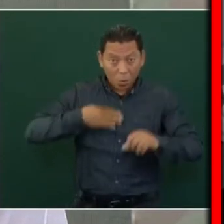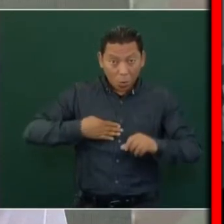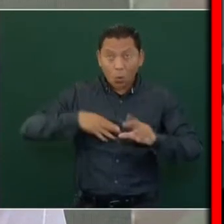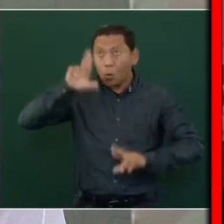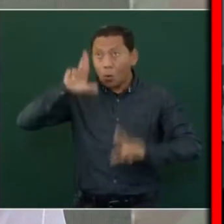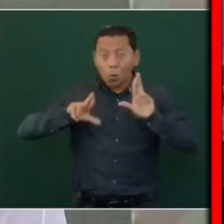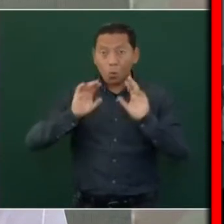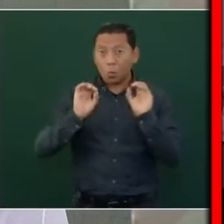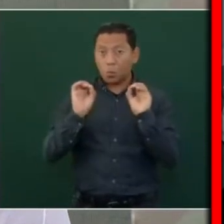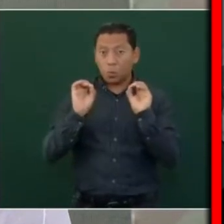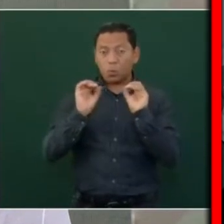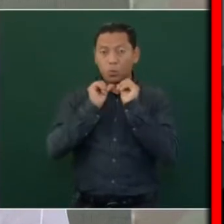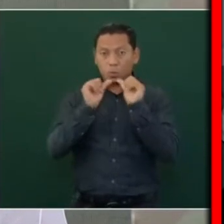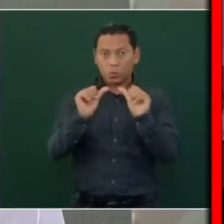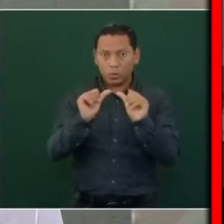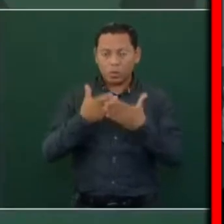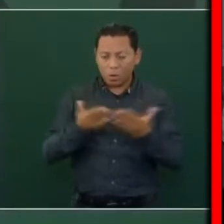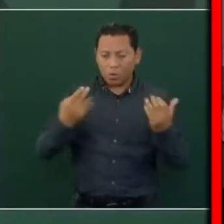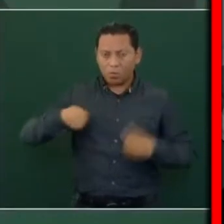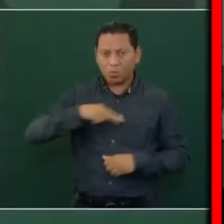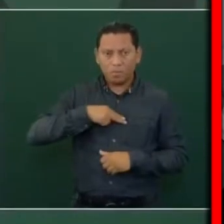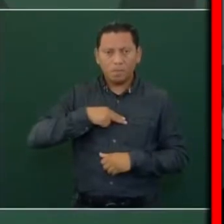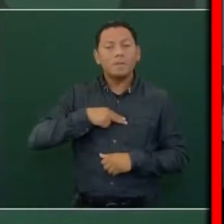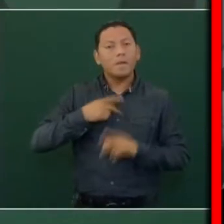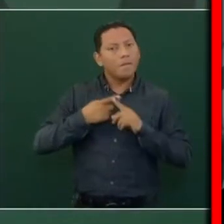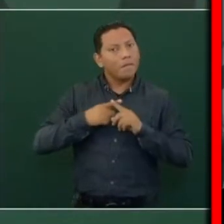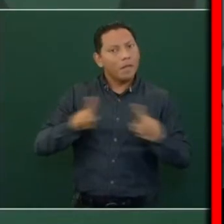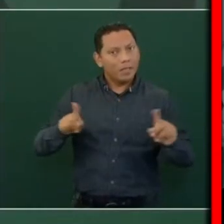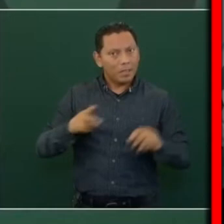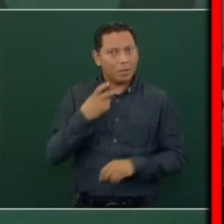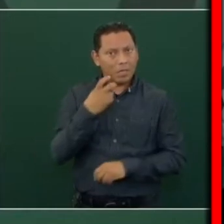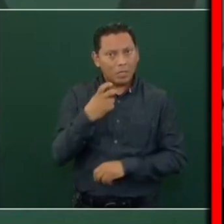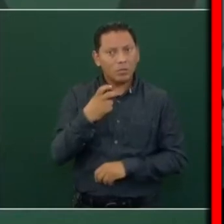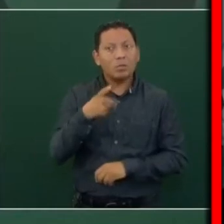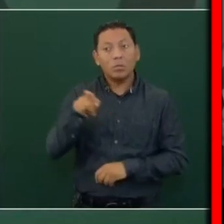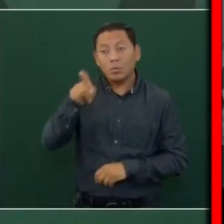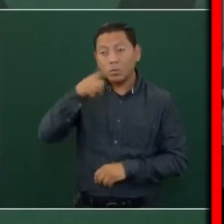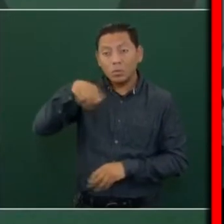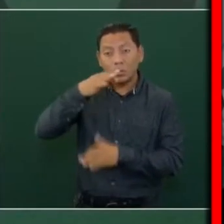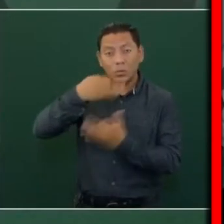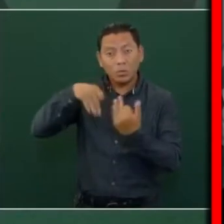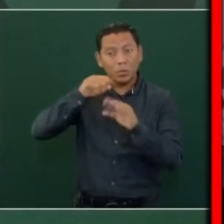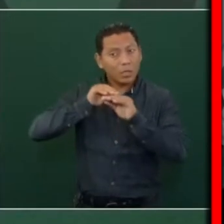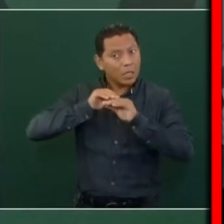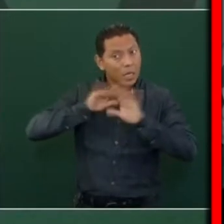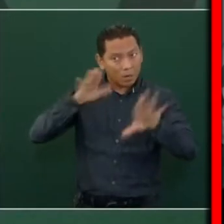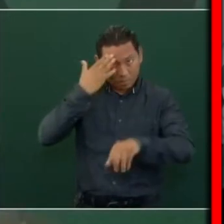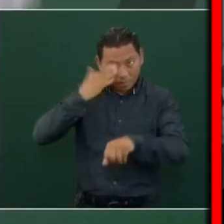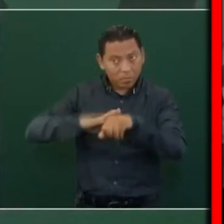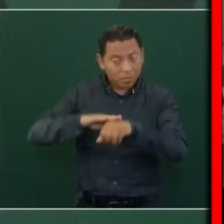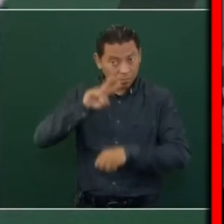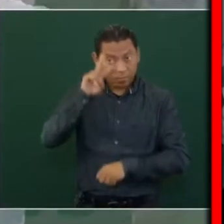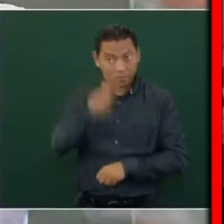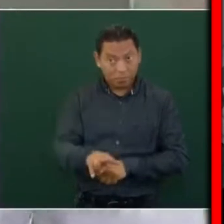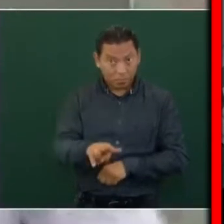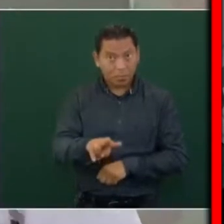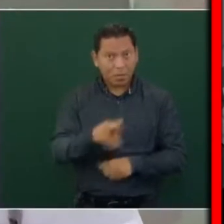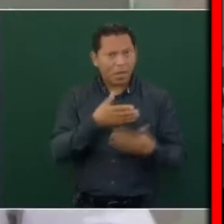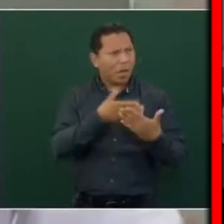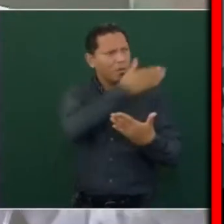Y eso hay que tenerlo muy claro. No había democracia hasta